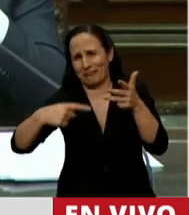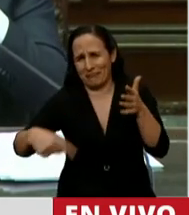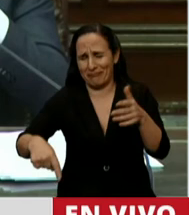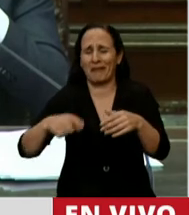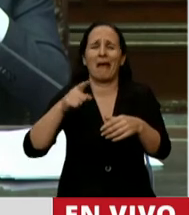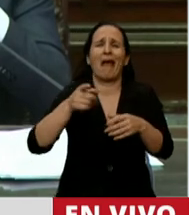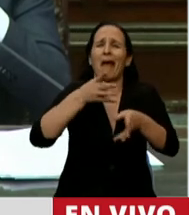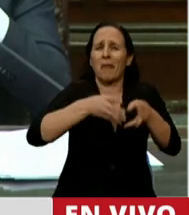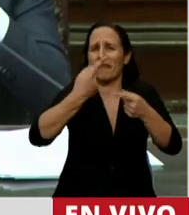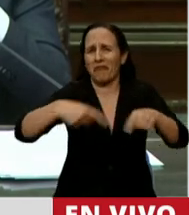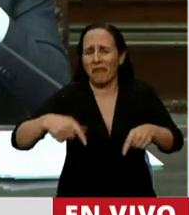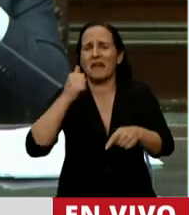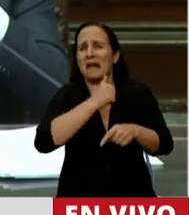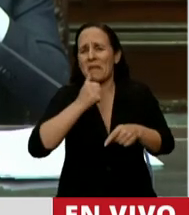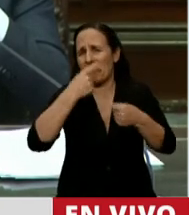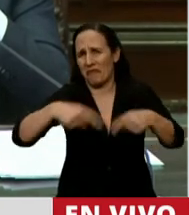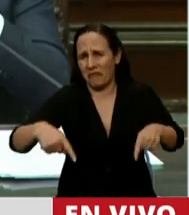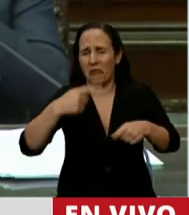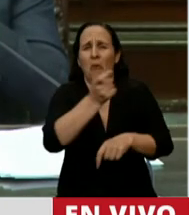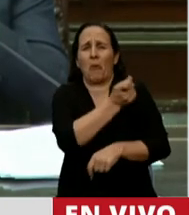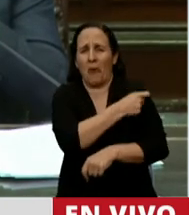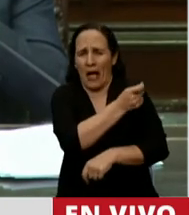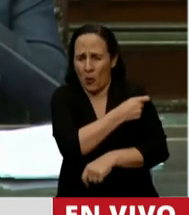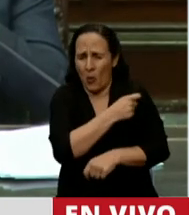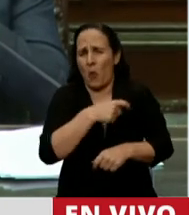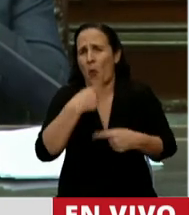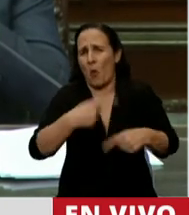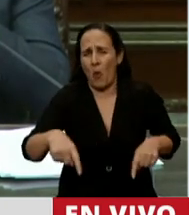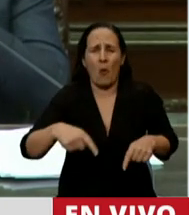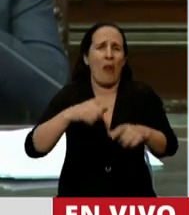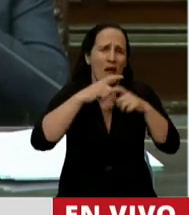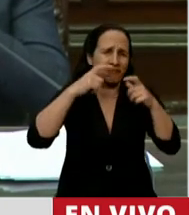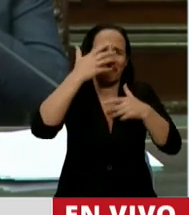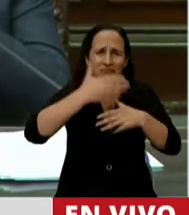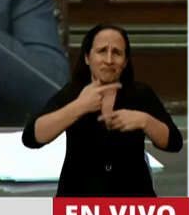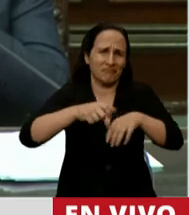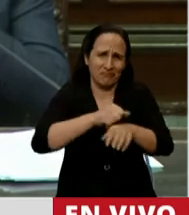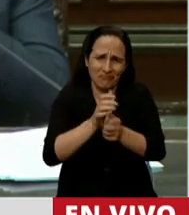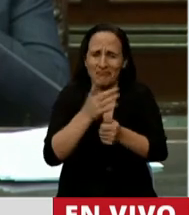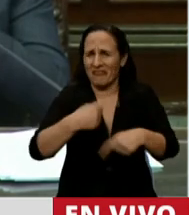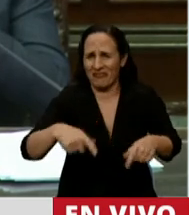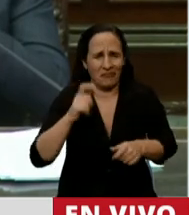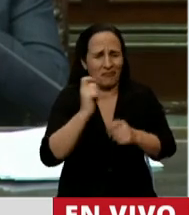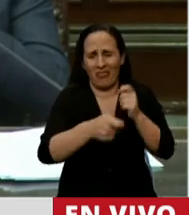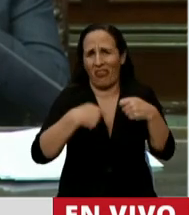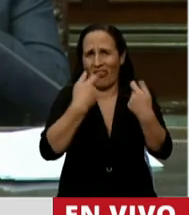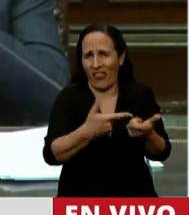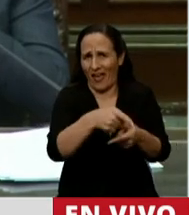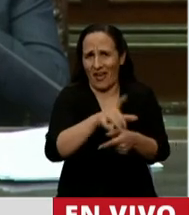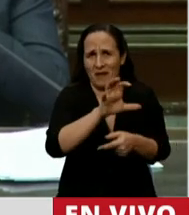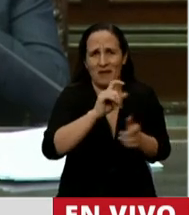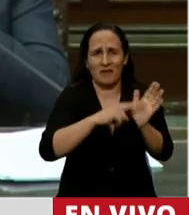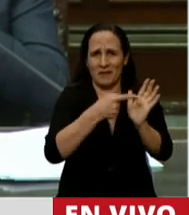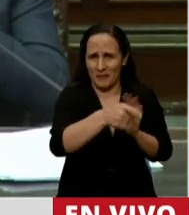equipamiento, medicamentos, vacunas, insumos de todo tipo. Y además el impacto en nuestra